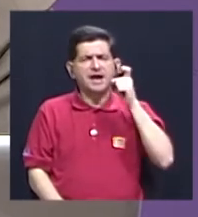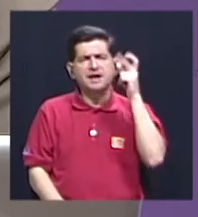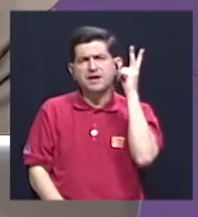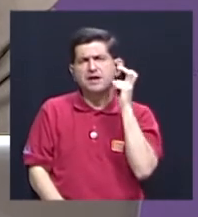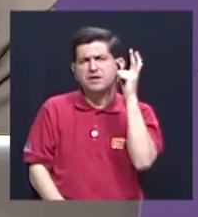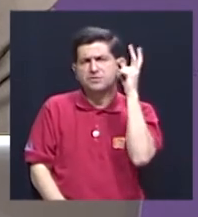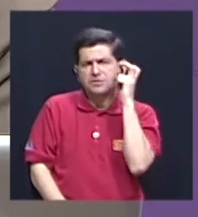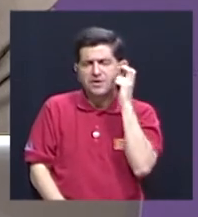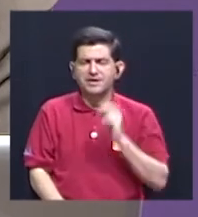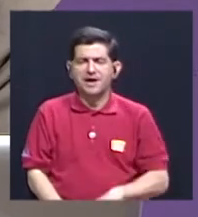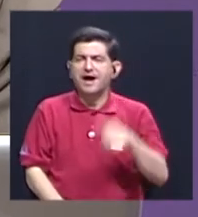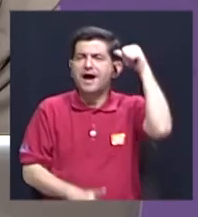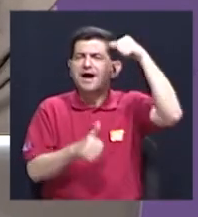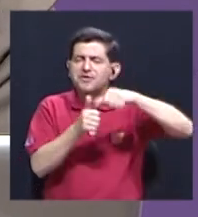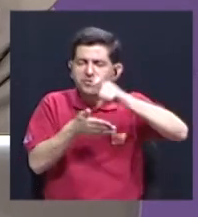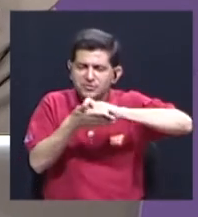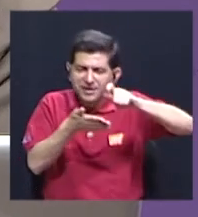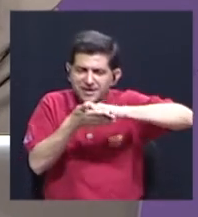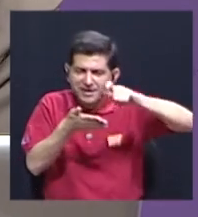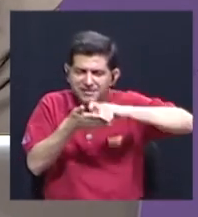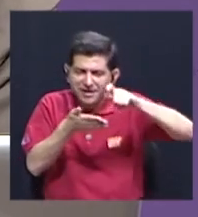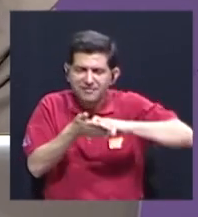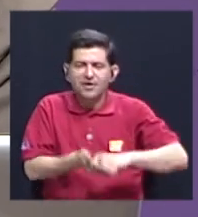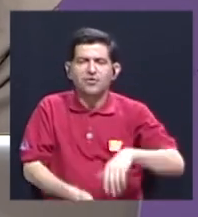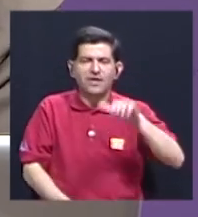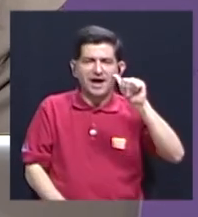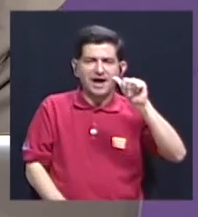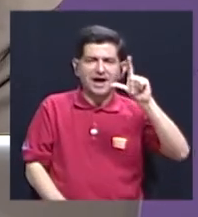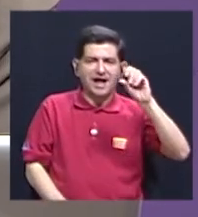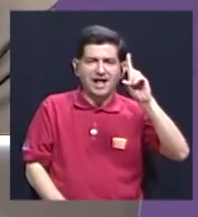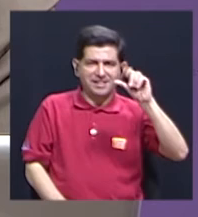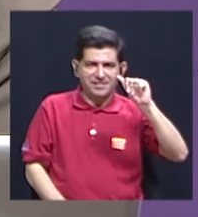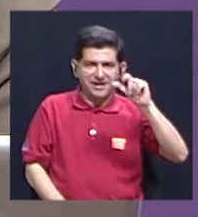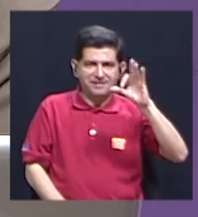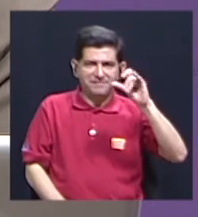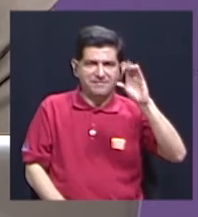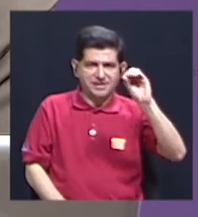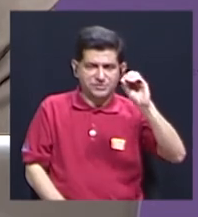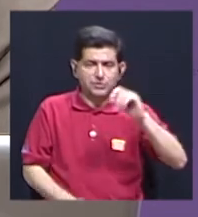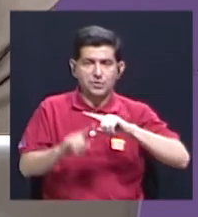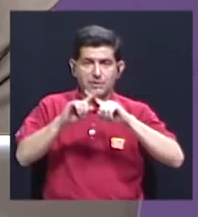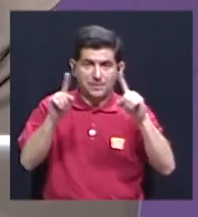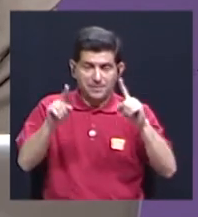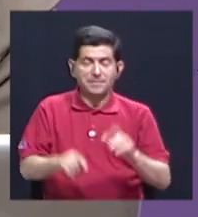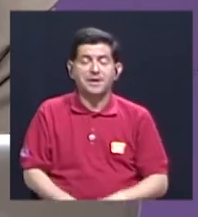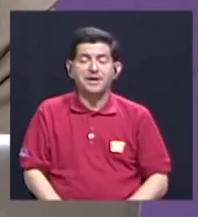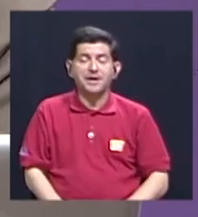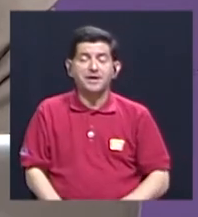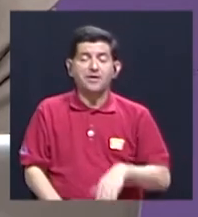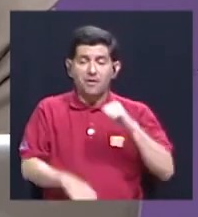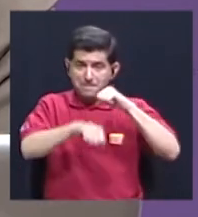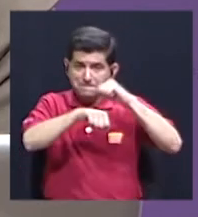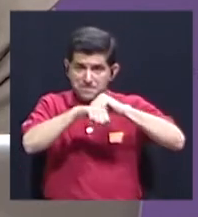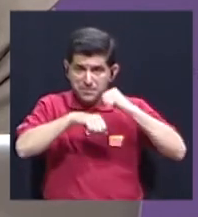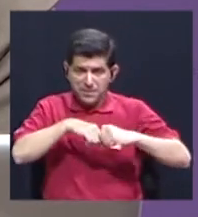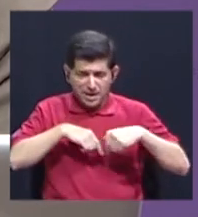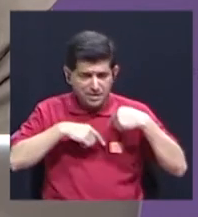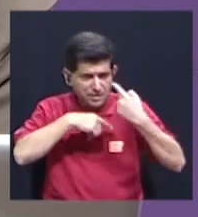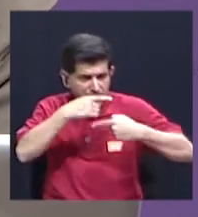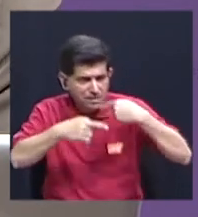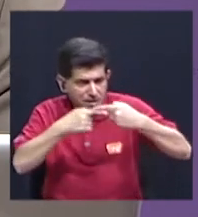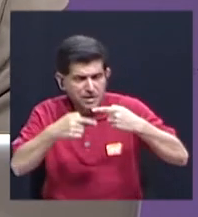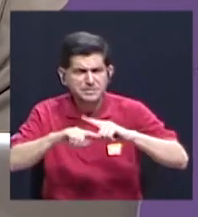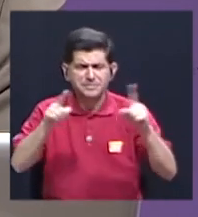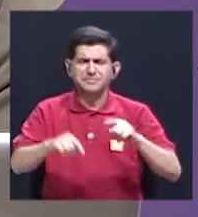obra magnífica de Alda Facio, cambios trae. Pero en nuestro Ministerio de Educación Pública, con Sonia Marta Mora, recién hablábamos un poco de lo que